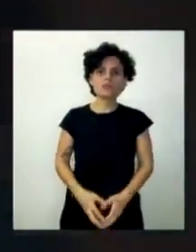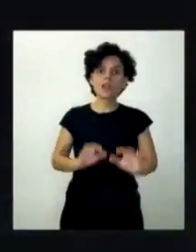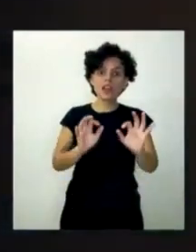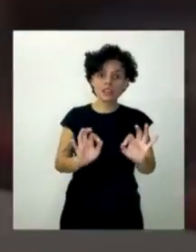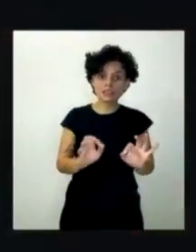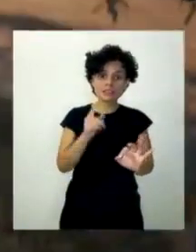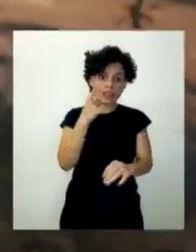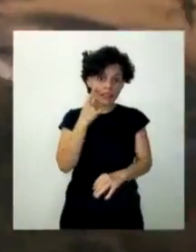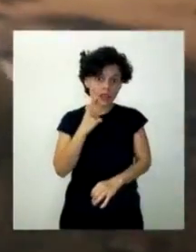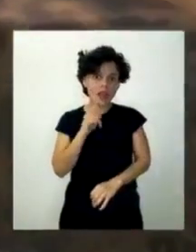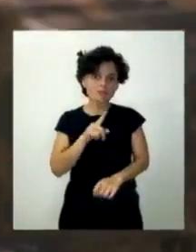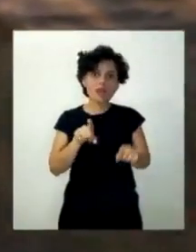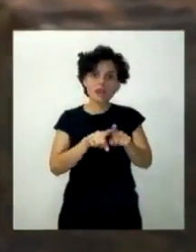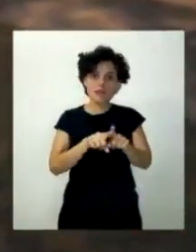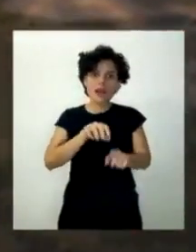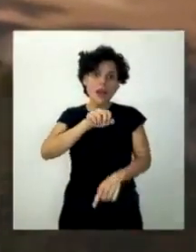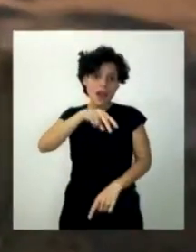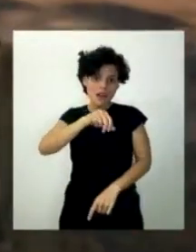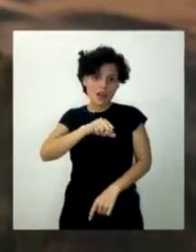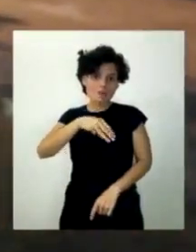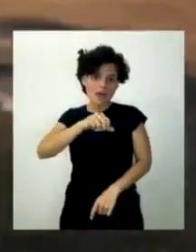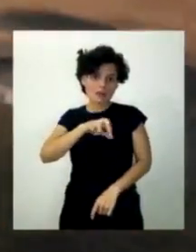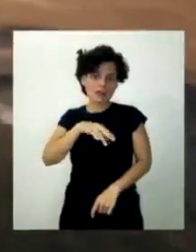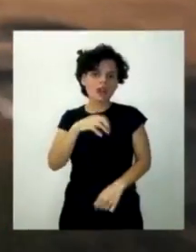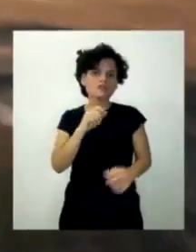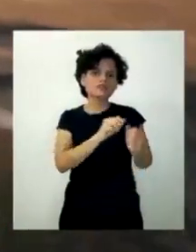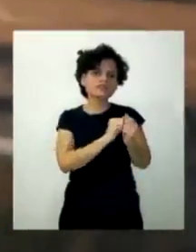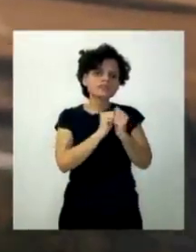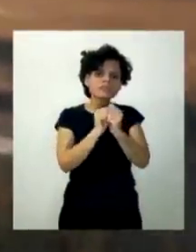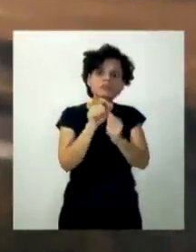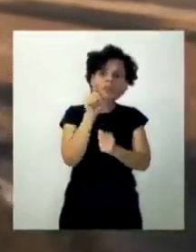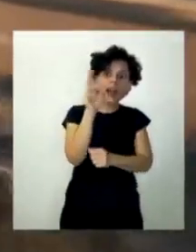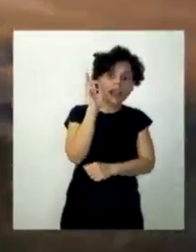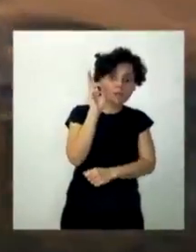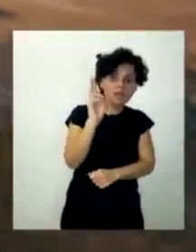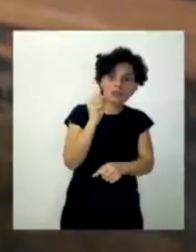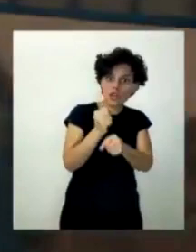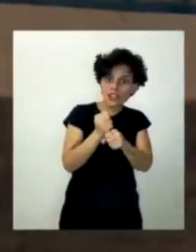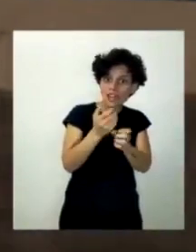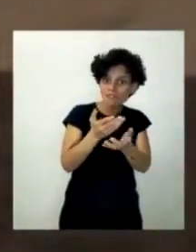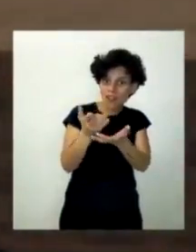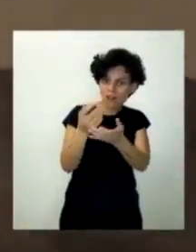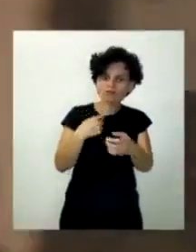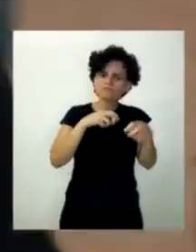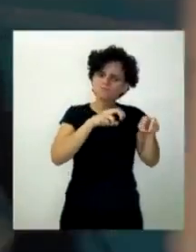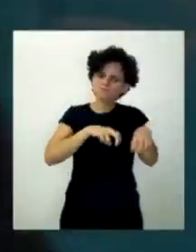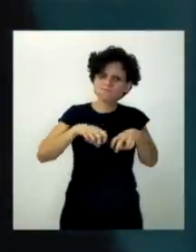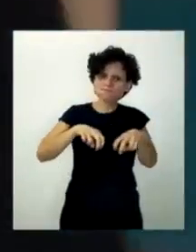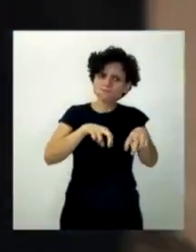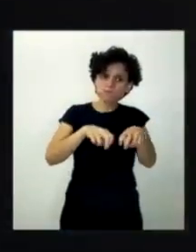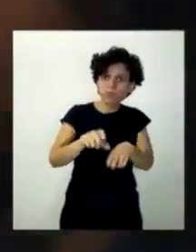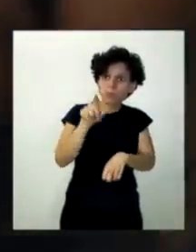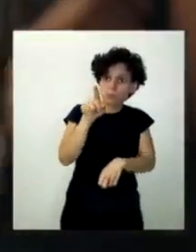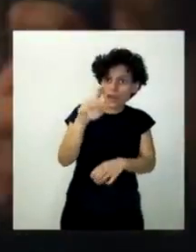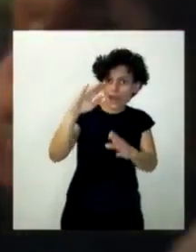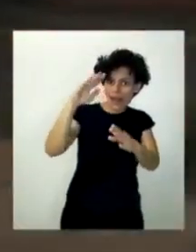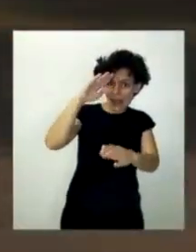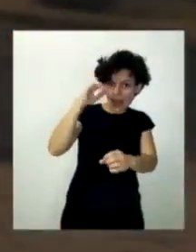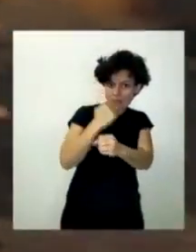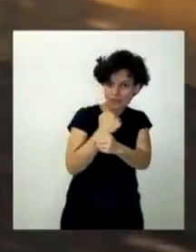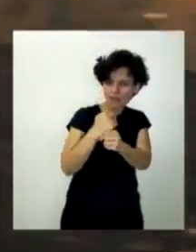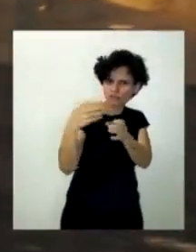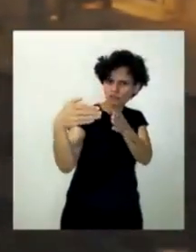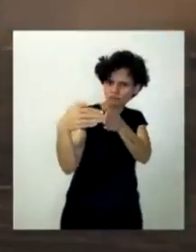Aquel día, su hermana Ana María la acompañó a tomar la micro rumbo al trabajo. Al poco andar, divisaron un piquete de